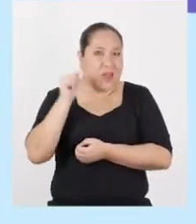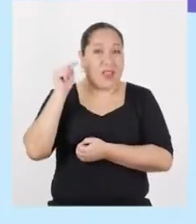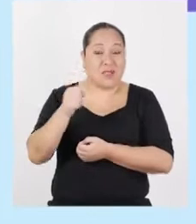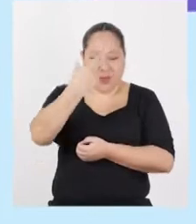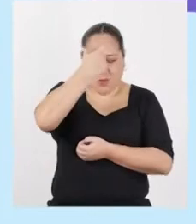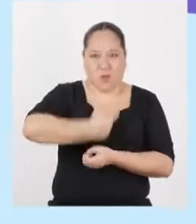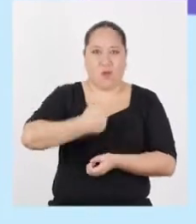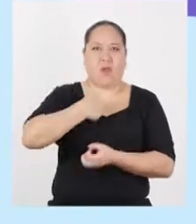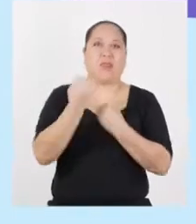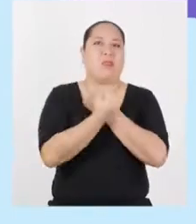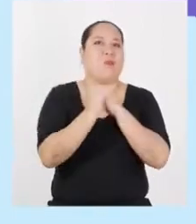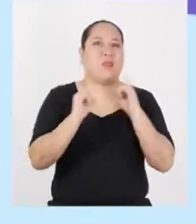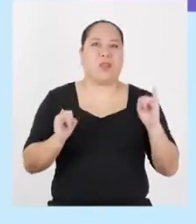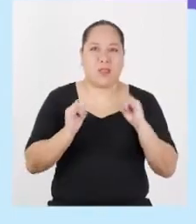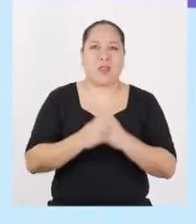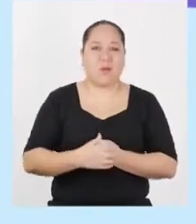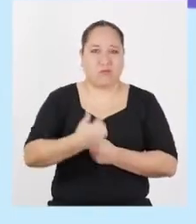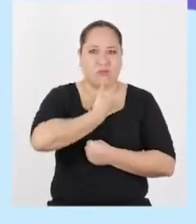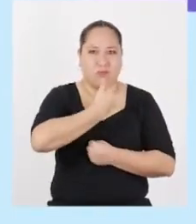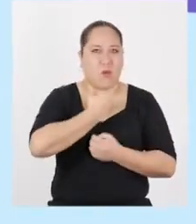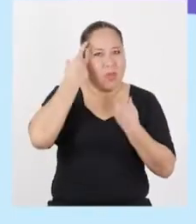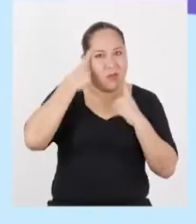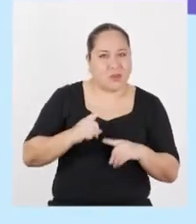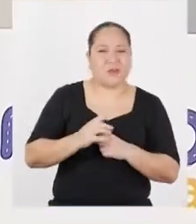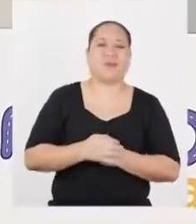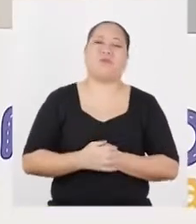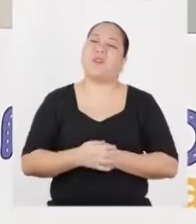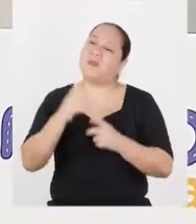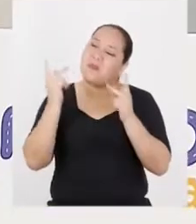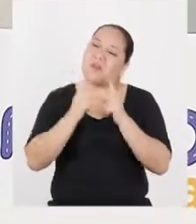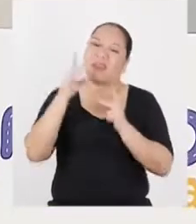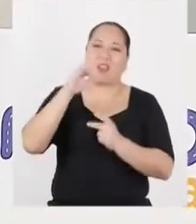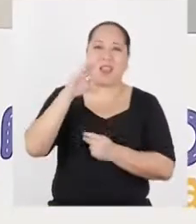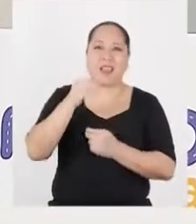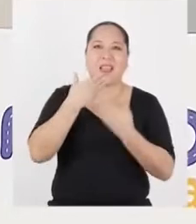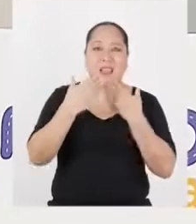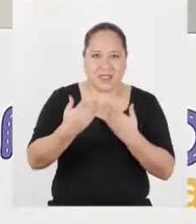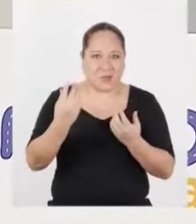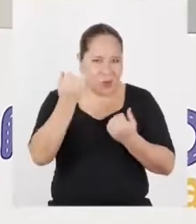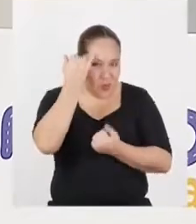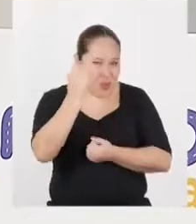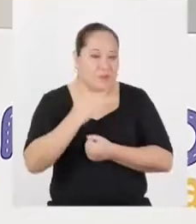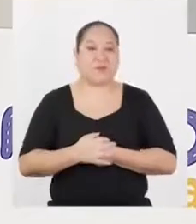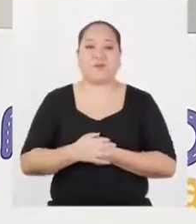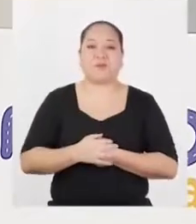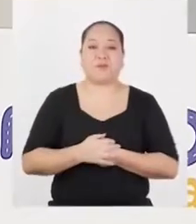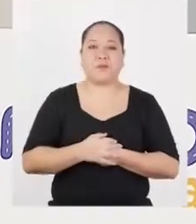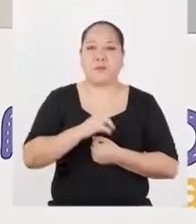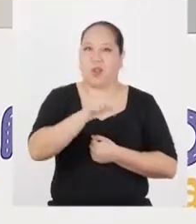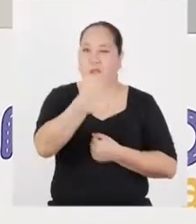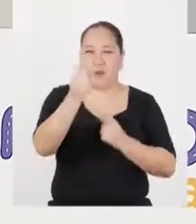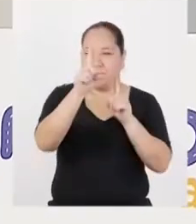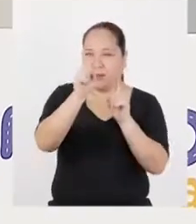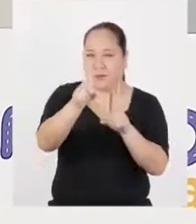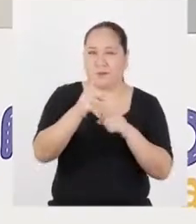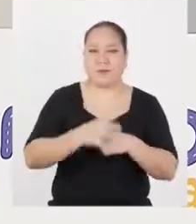Porque es una persona independiente. Autónoma, pues. Perfecto, Carla. Muchas gracias por tu aporte. Y tenemos